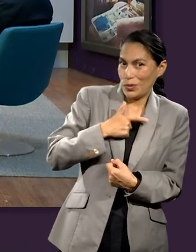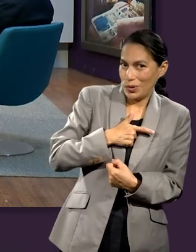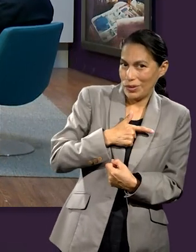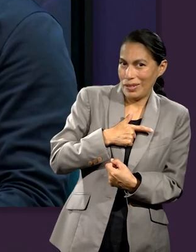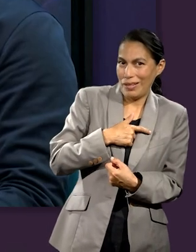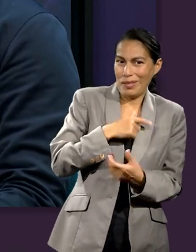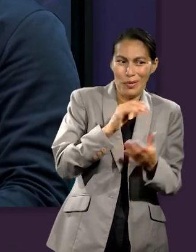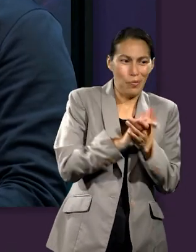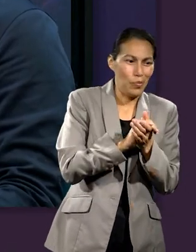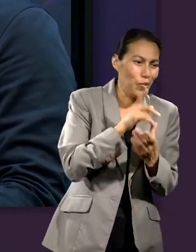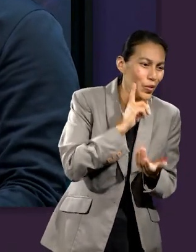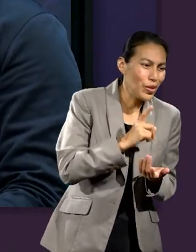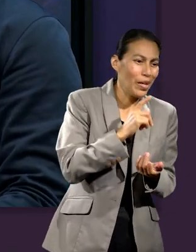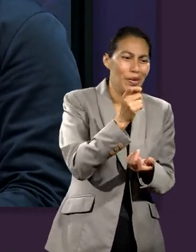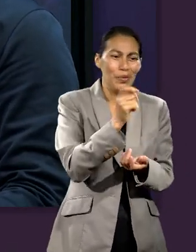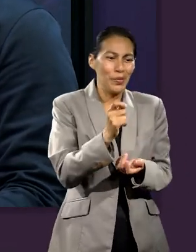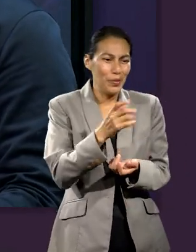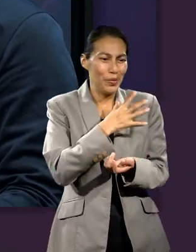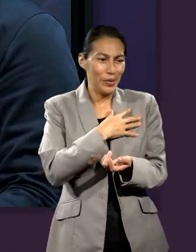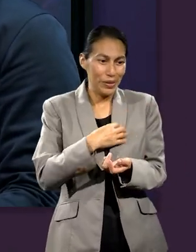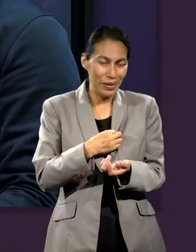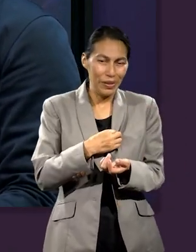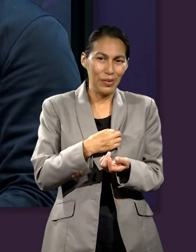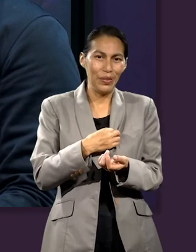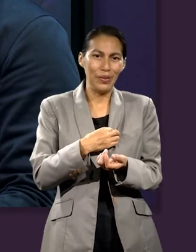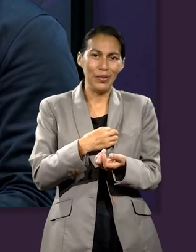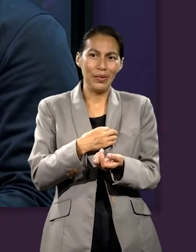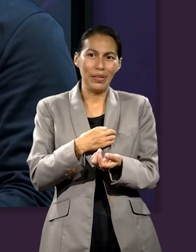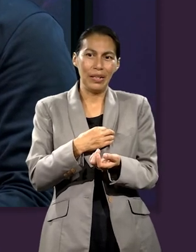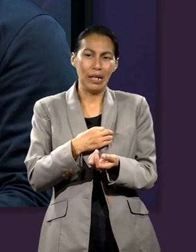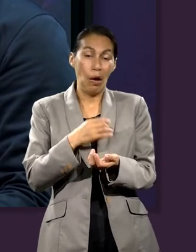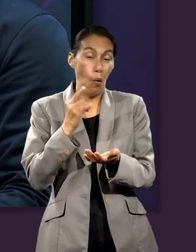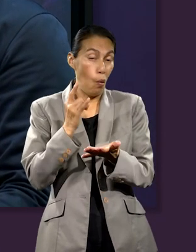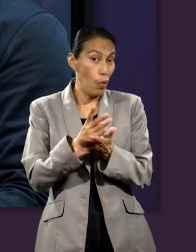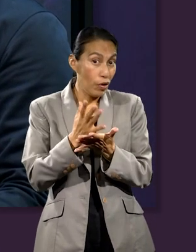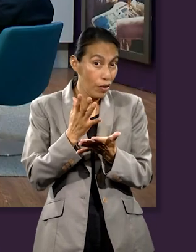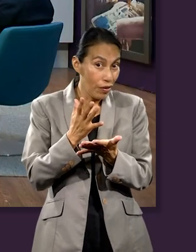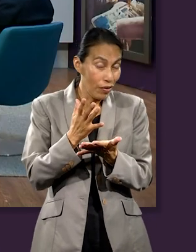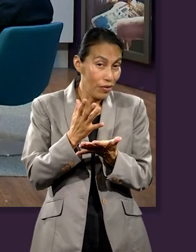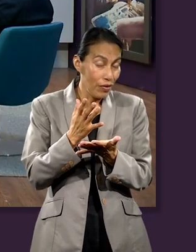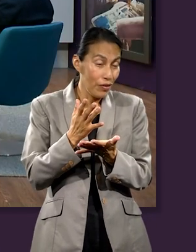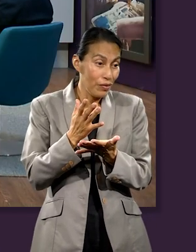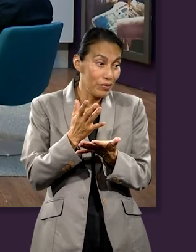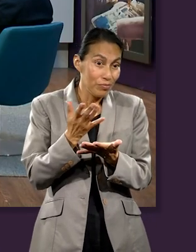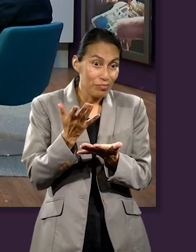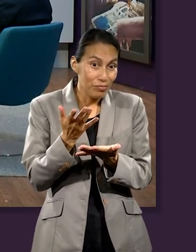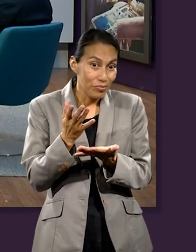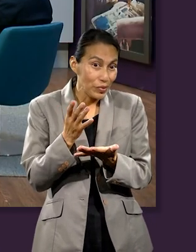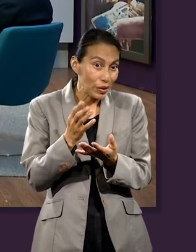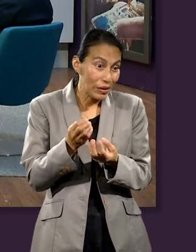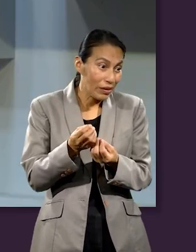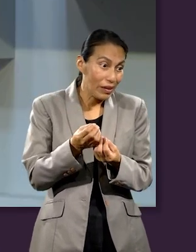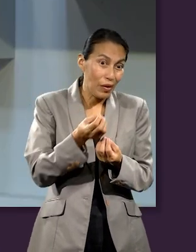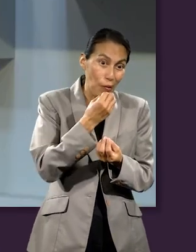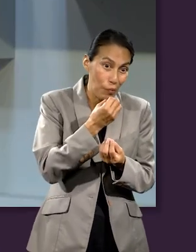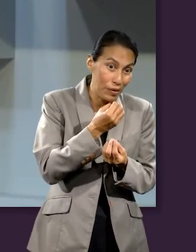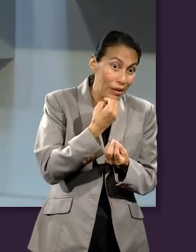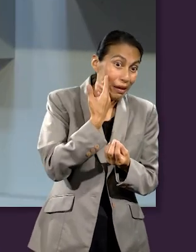a ti te gusta y si tienes a tu esposa, a tu novio o a tu hijo y es a lo mejor el único